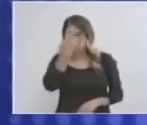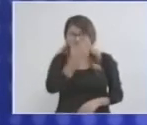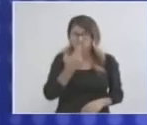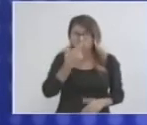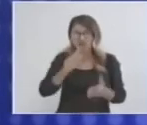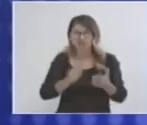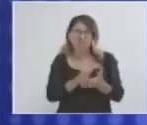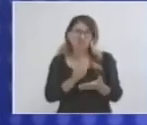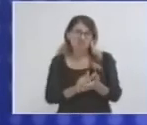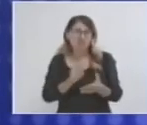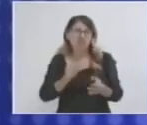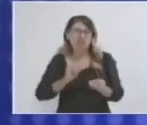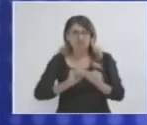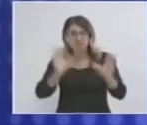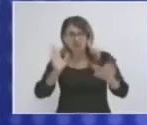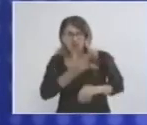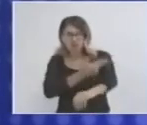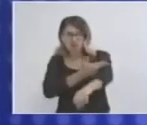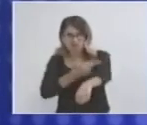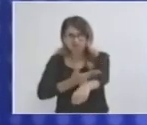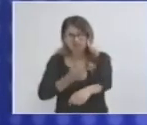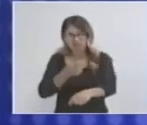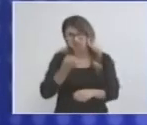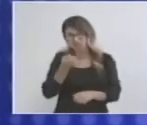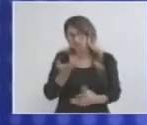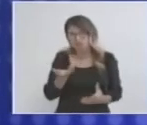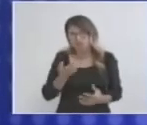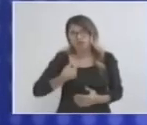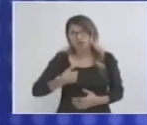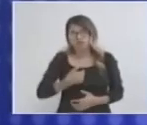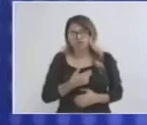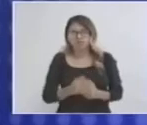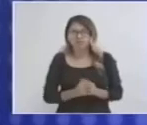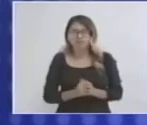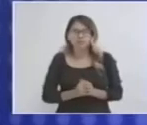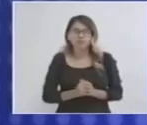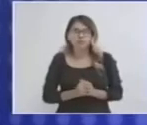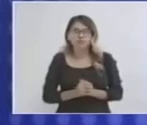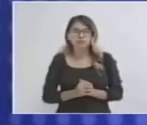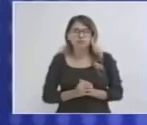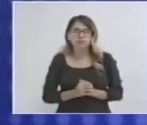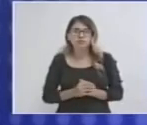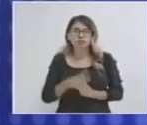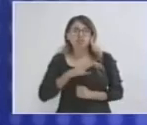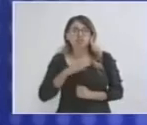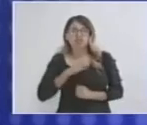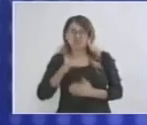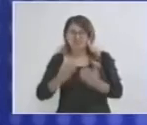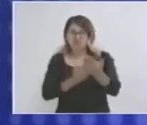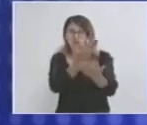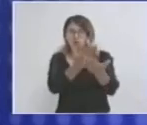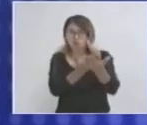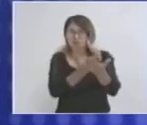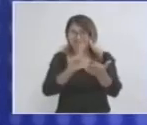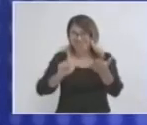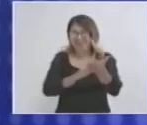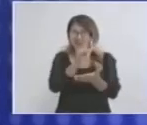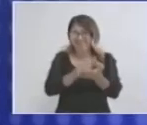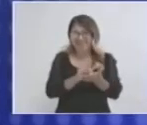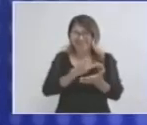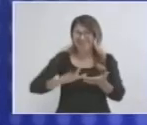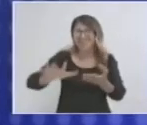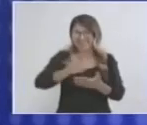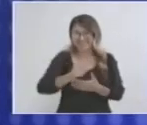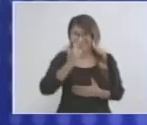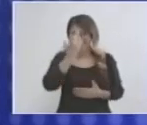con las cuestiones de transparencia. La Cámara, si te acuerdas, propuso una nueva ley de obra pública, salió aprobada